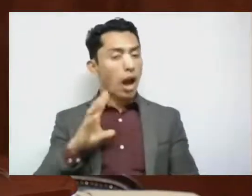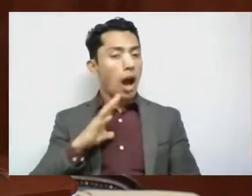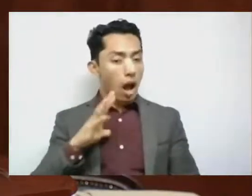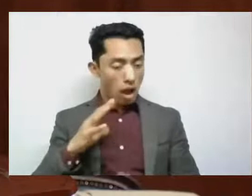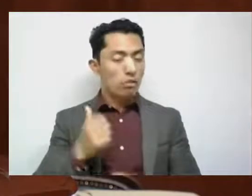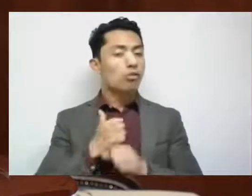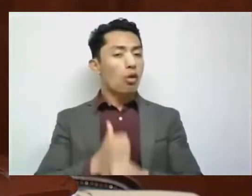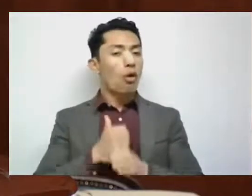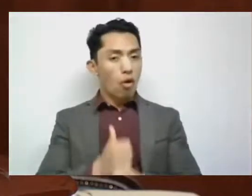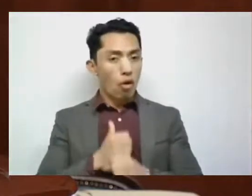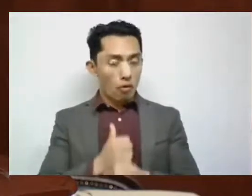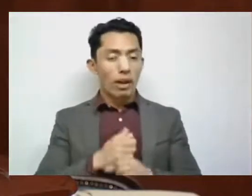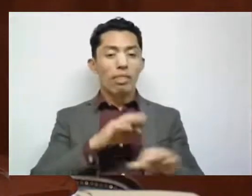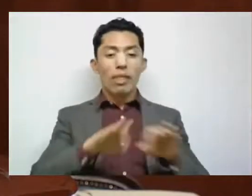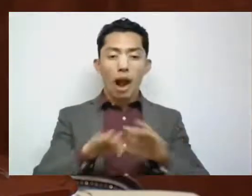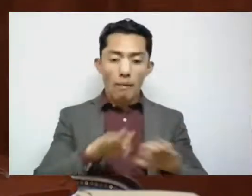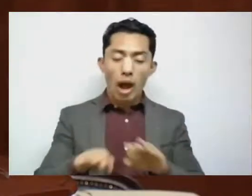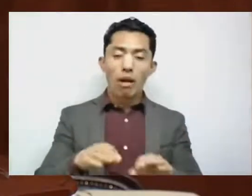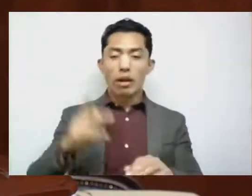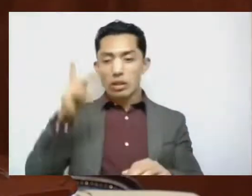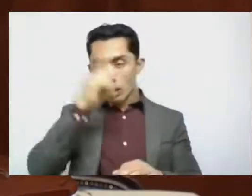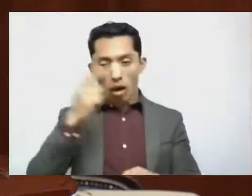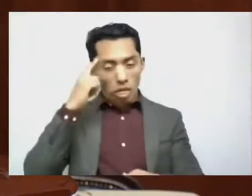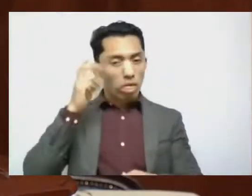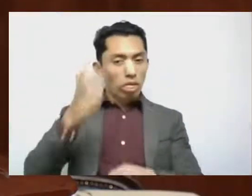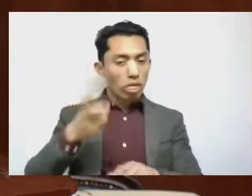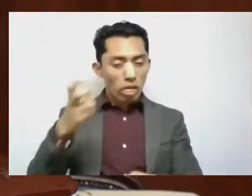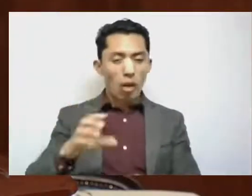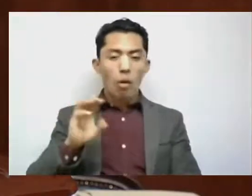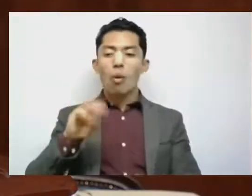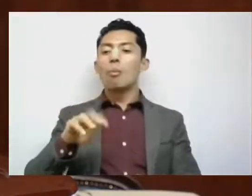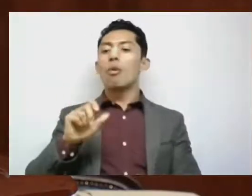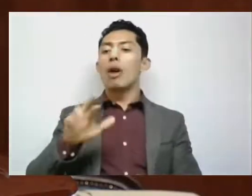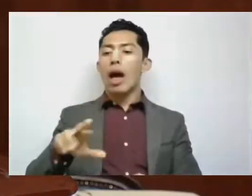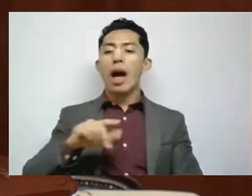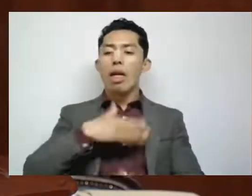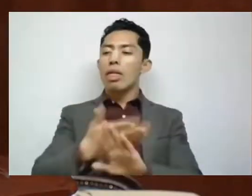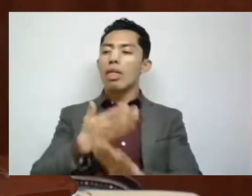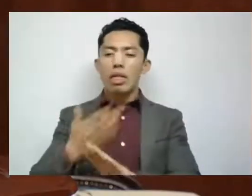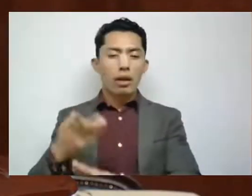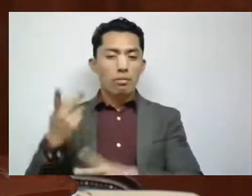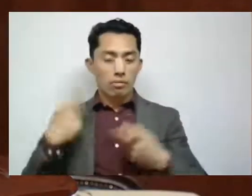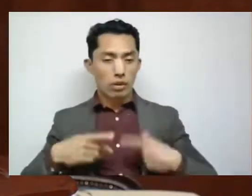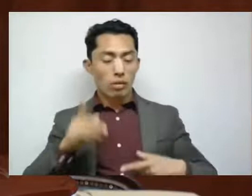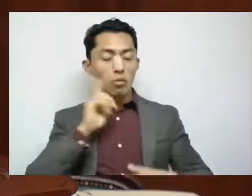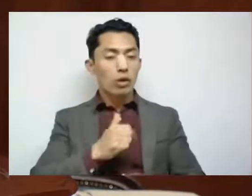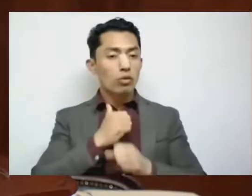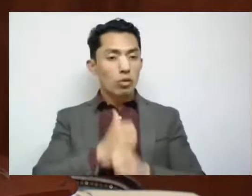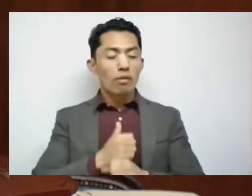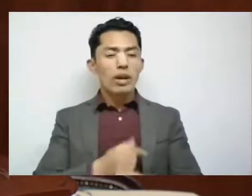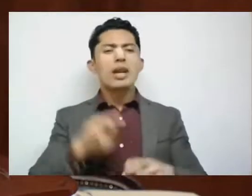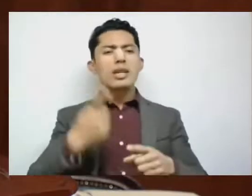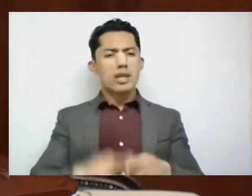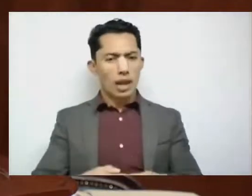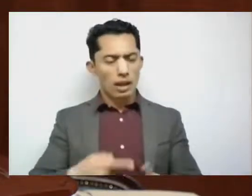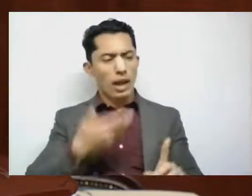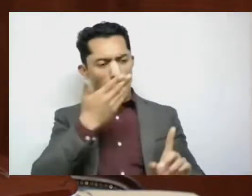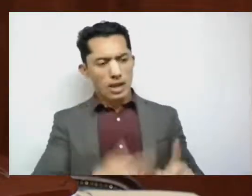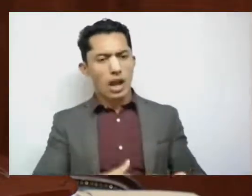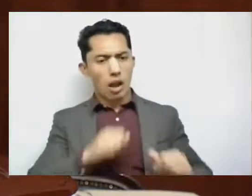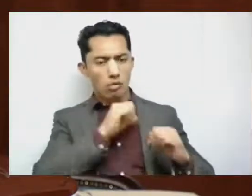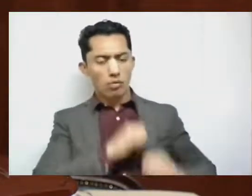laboral, psicológica o moral de la que sea víctima por parte de esta autoridad del